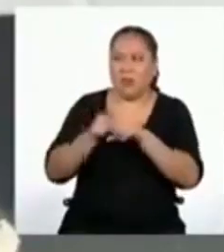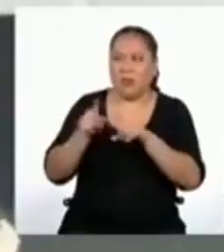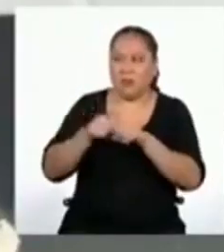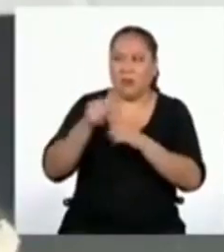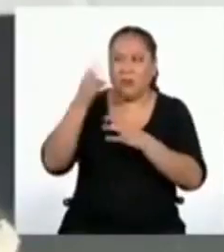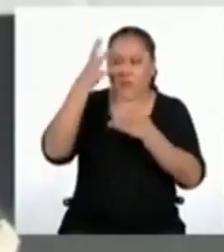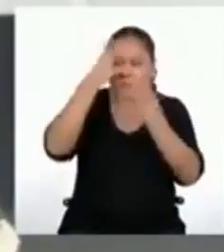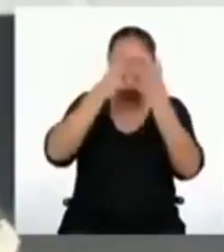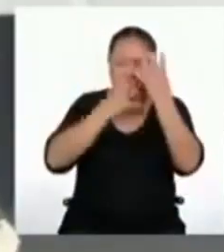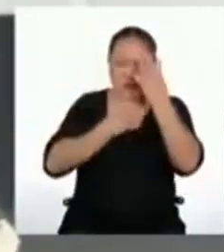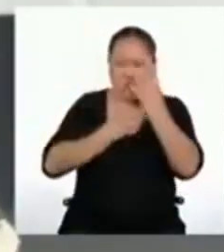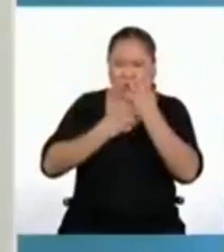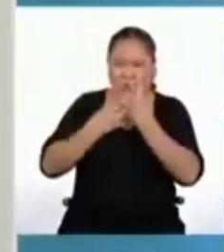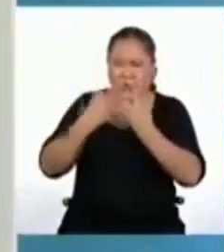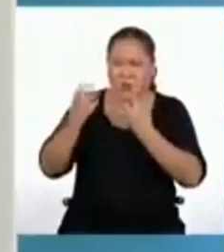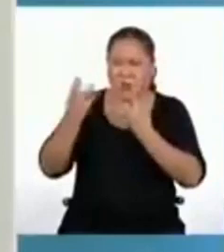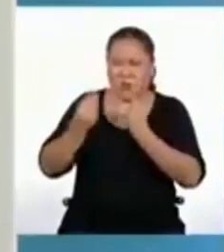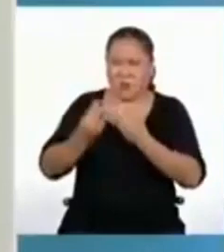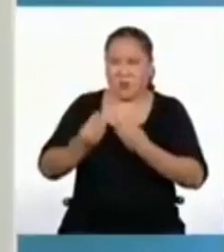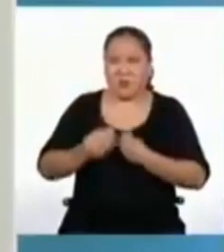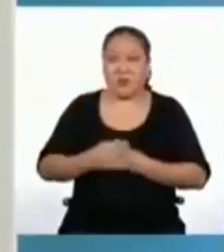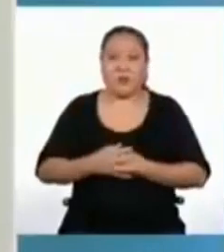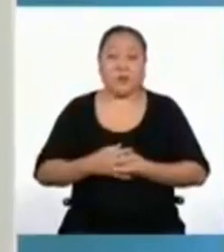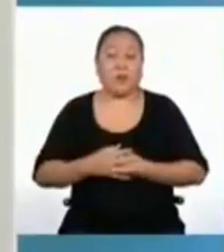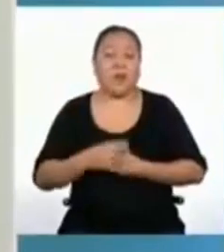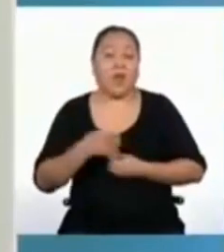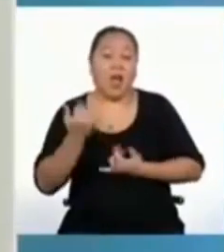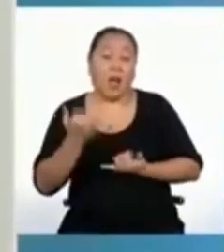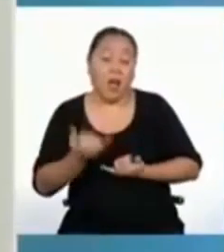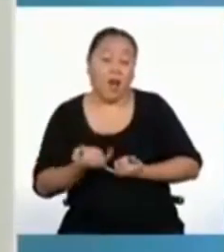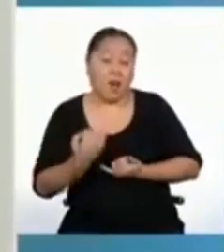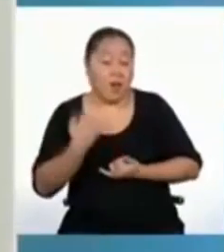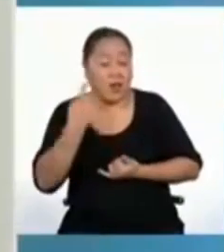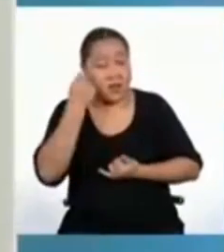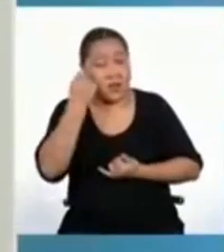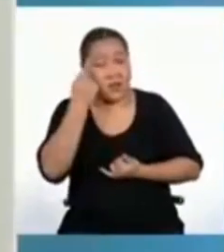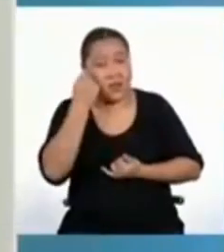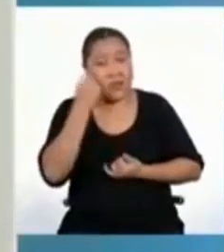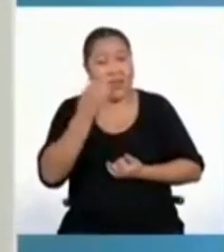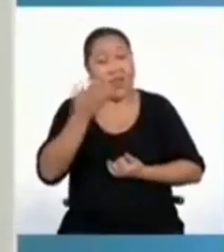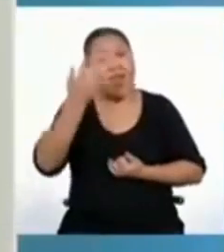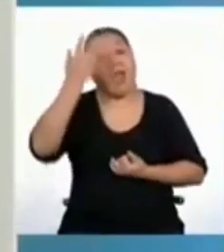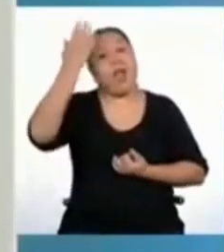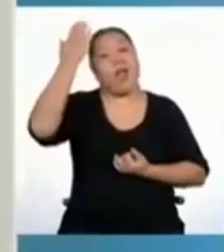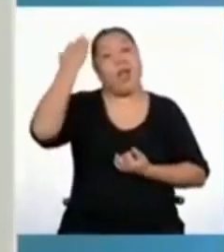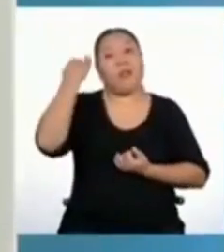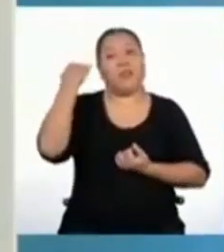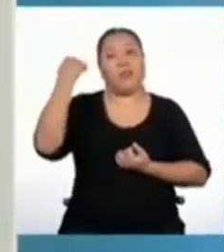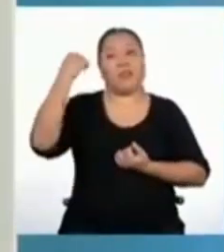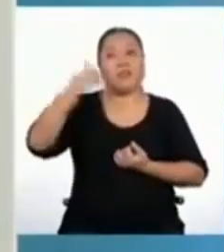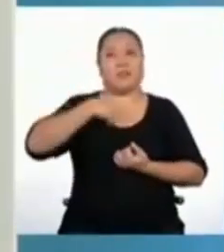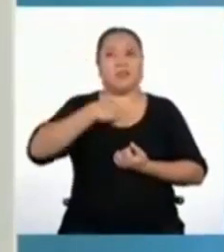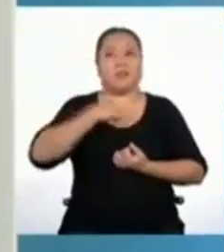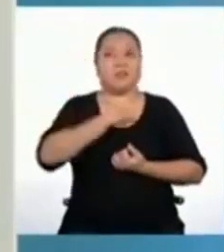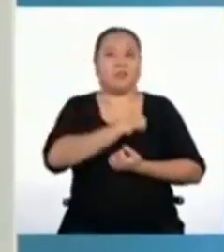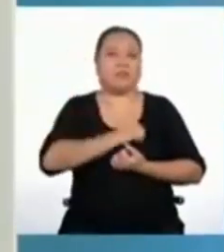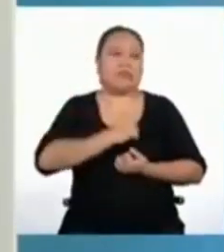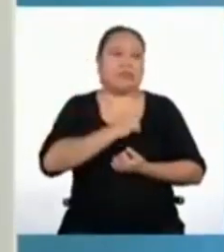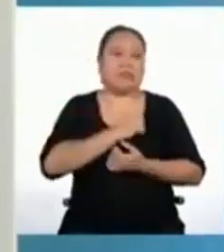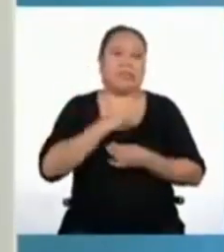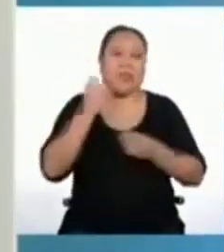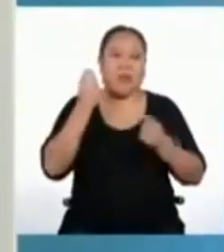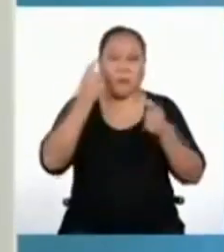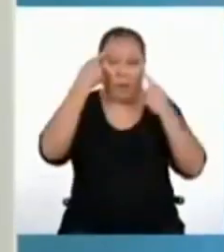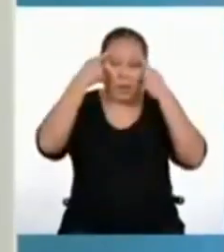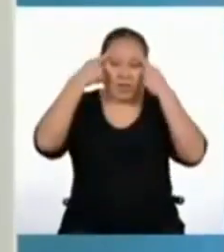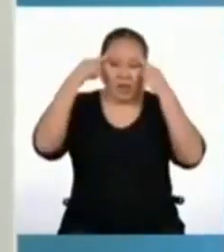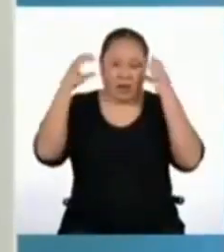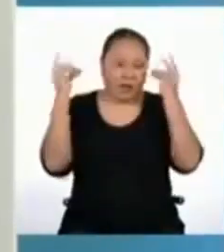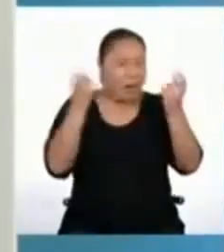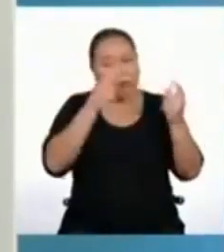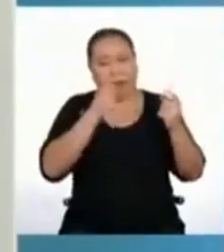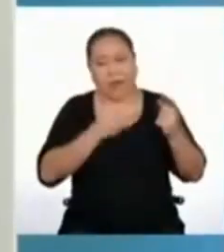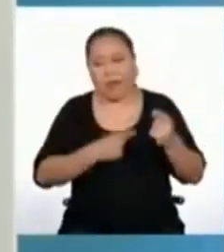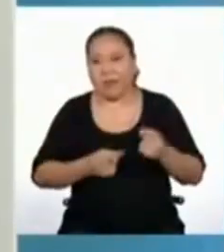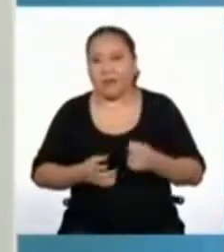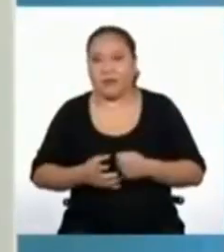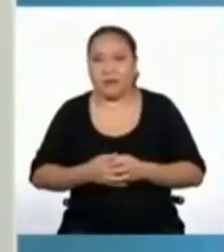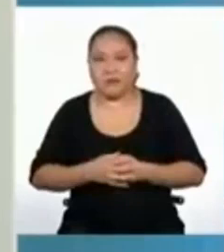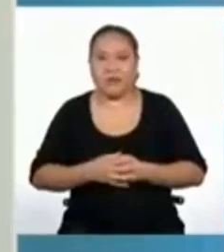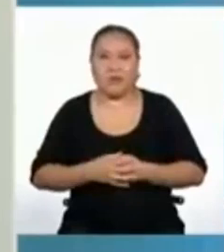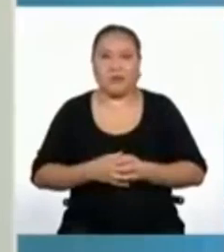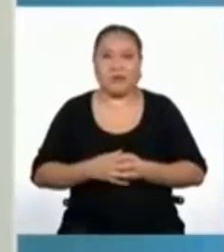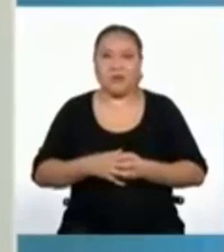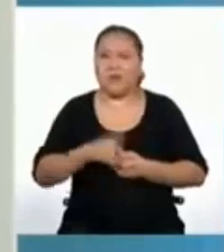molestado bastante. Ahora la entiendo. En ese entonces actuaba más impulsivamente. Y tú,